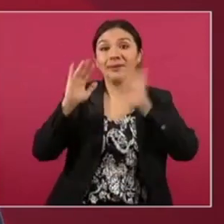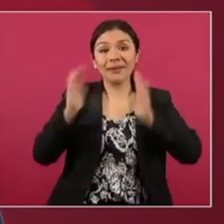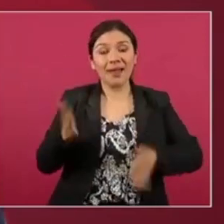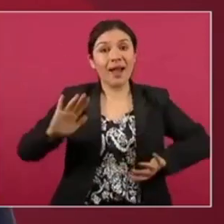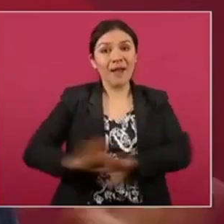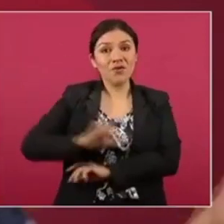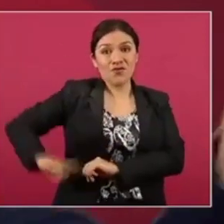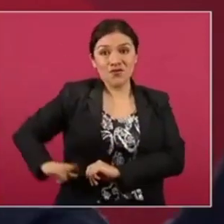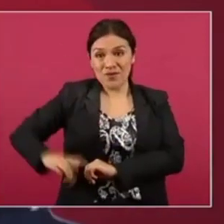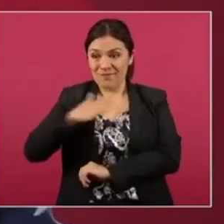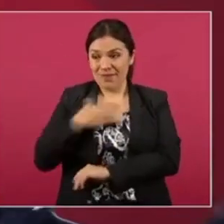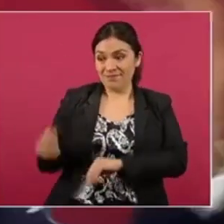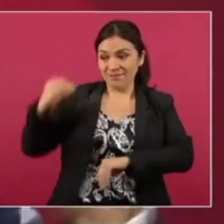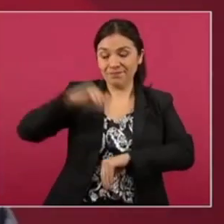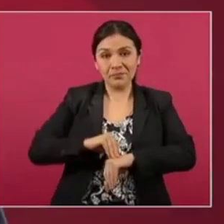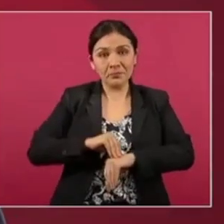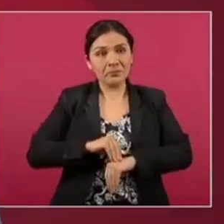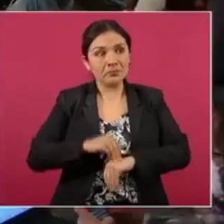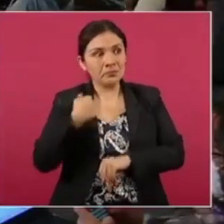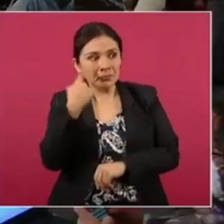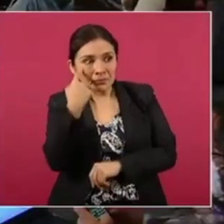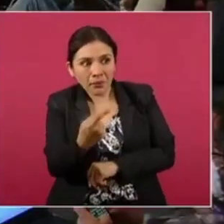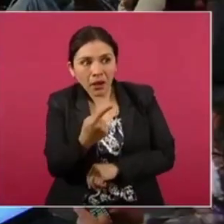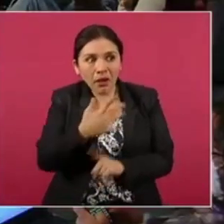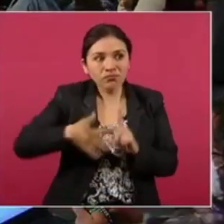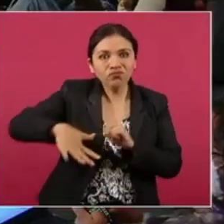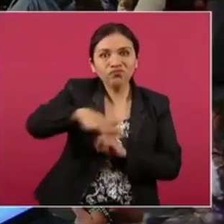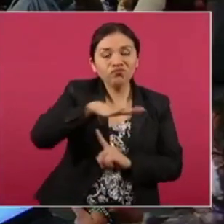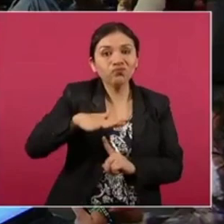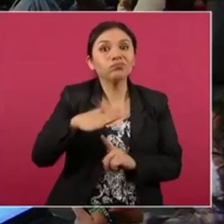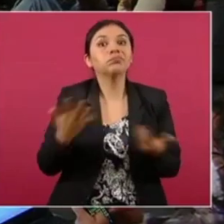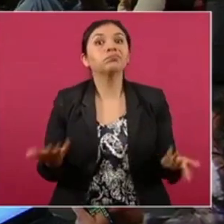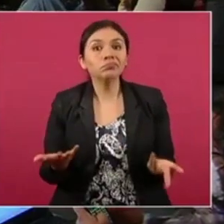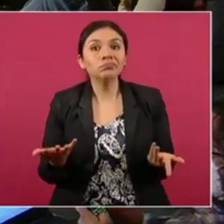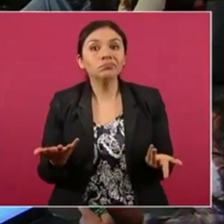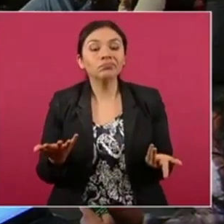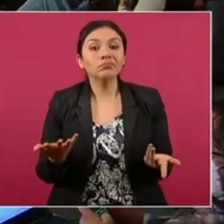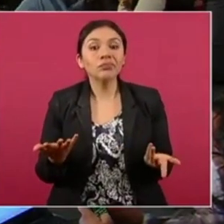y cuál es la realidad de que